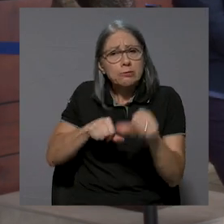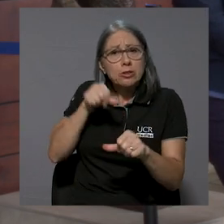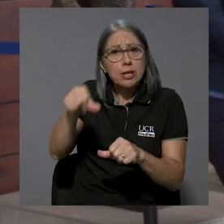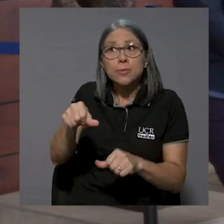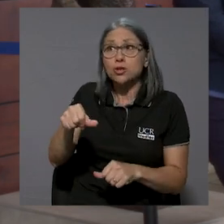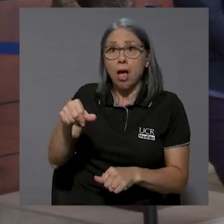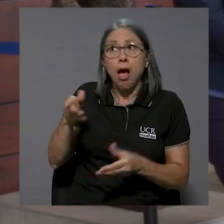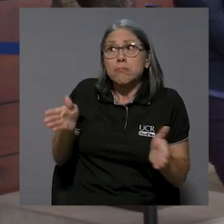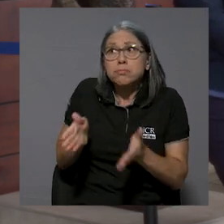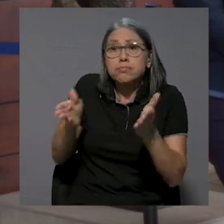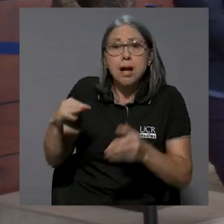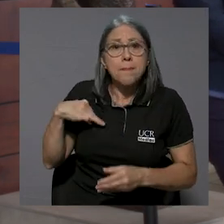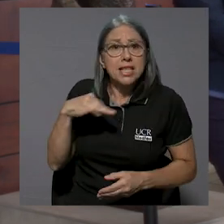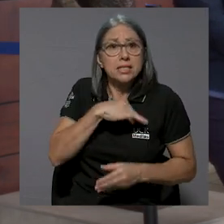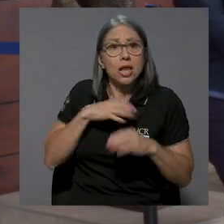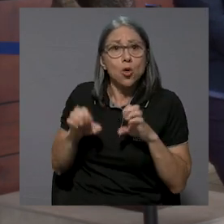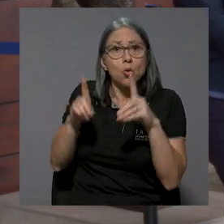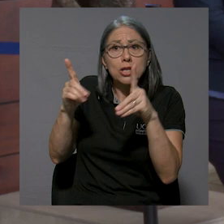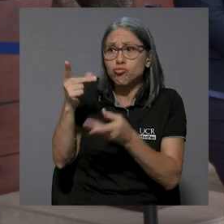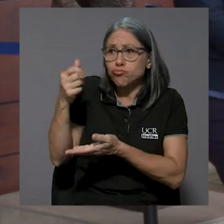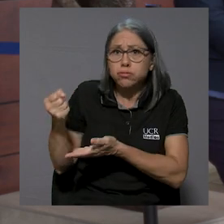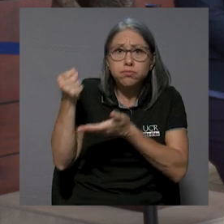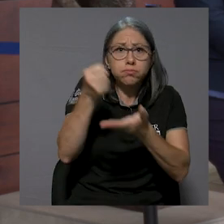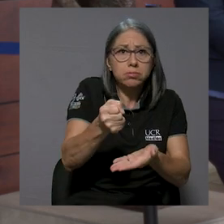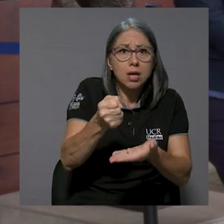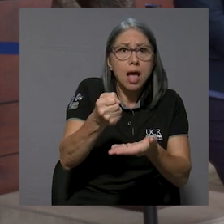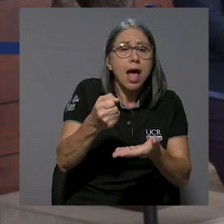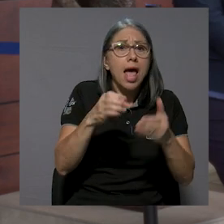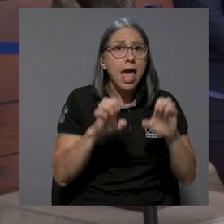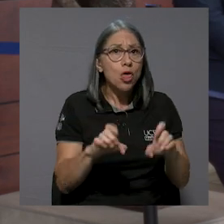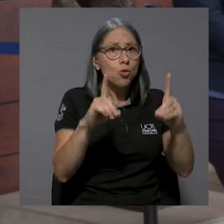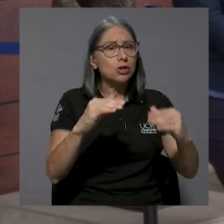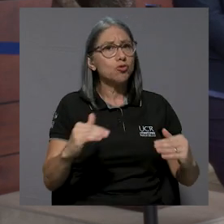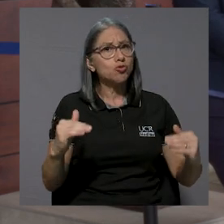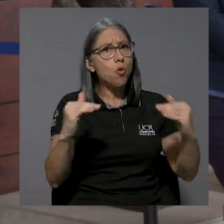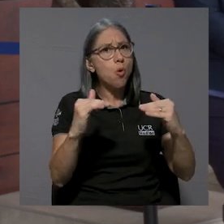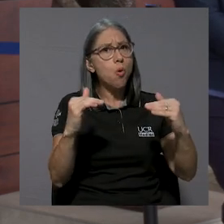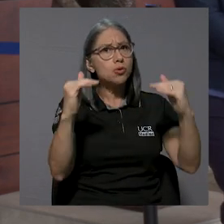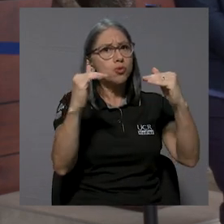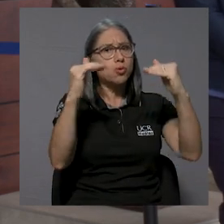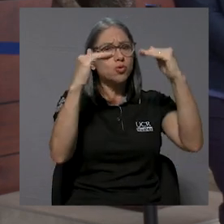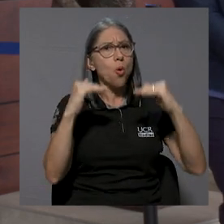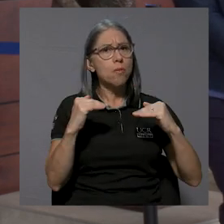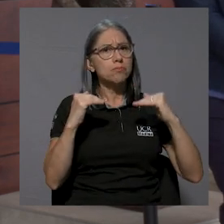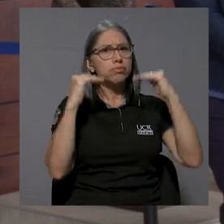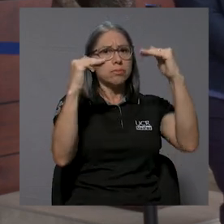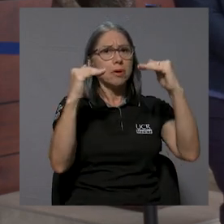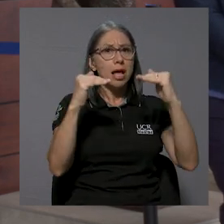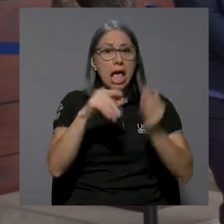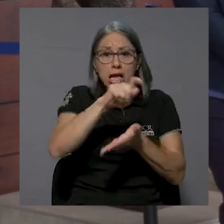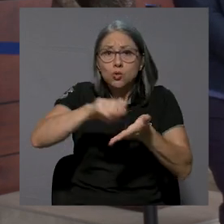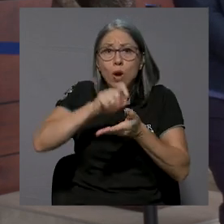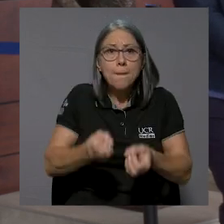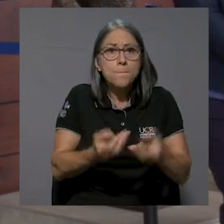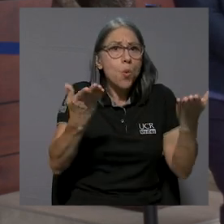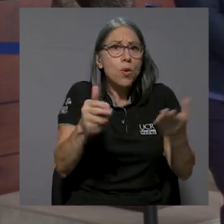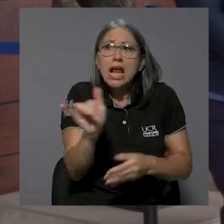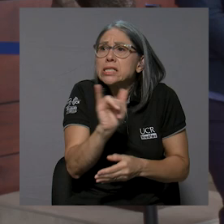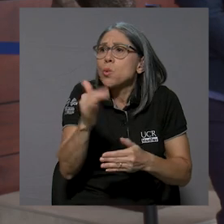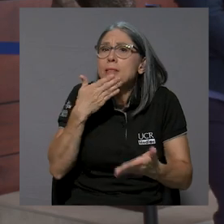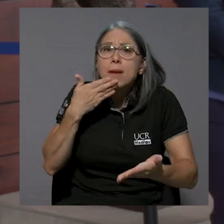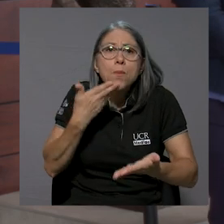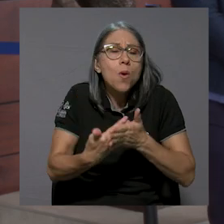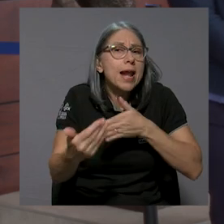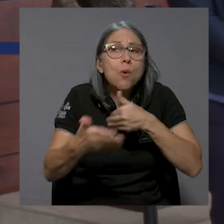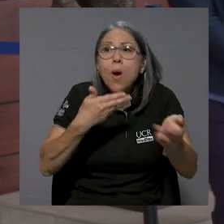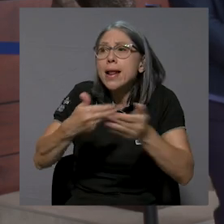Ministerio de Educación para que pongan los dineros necesarios para que la educación suba y siga subiendo, una escuela pública es tan